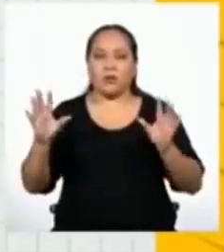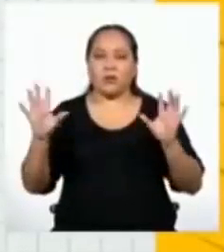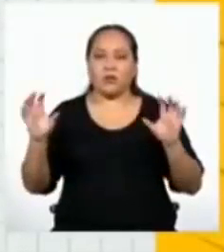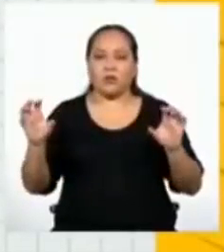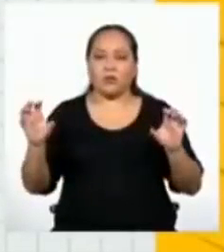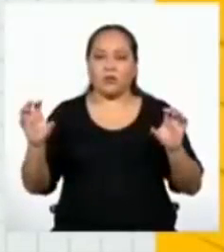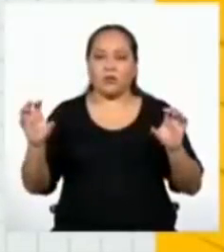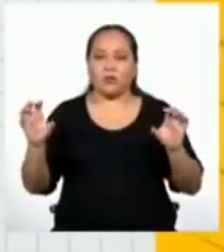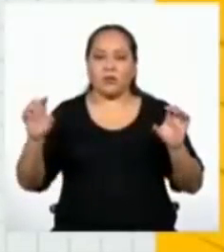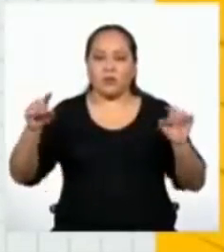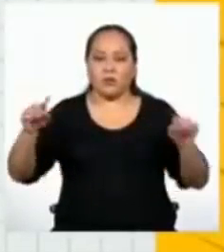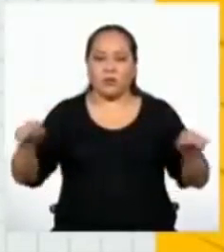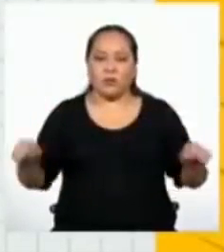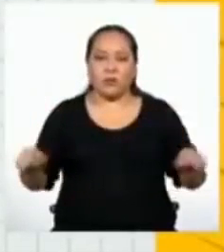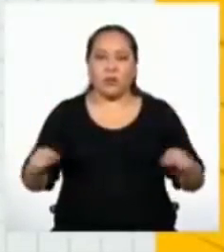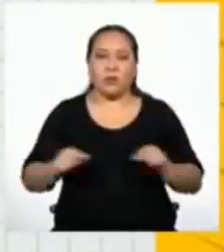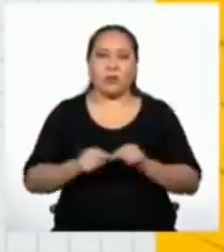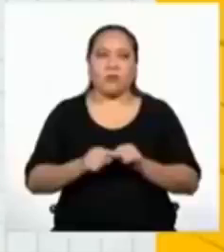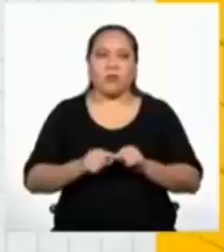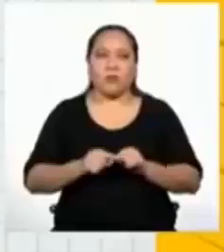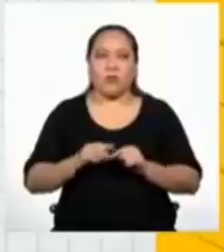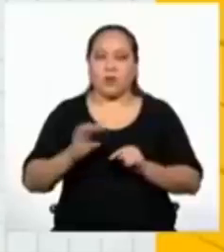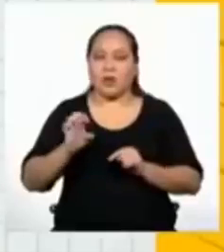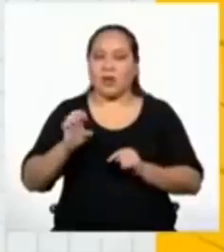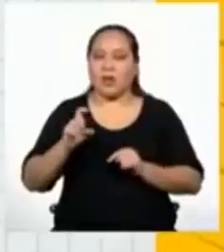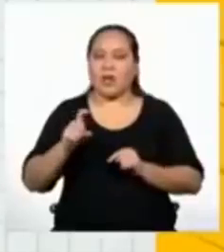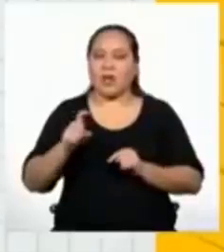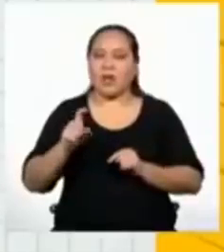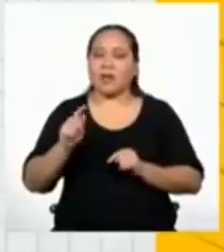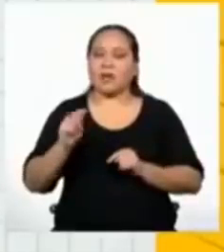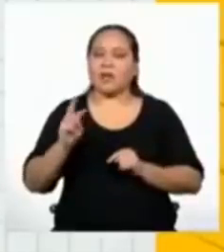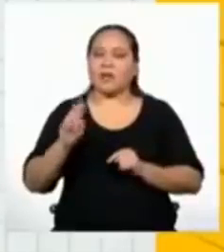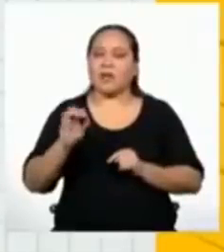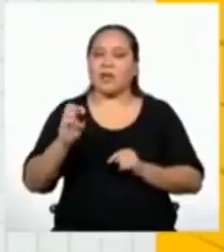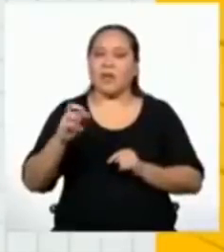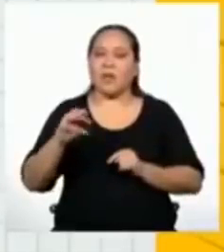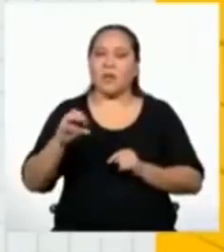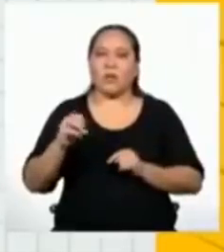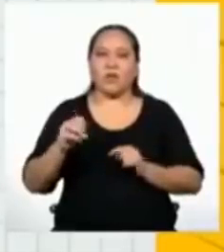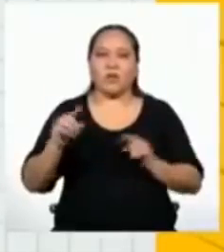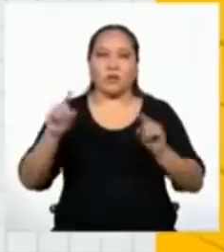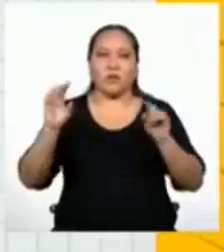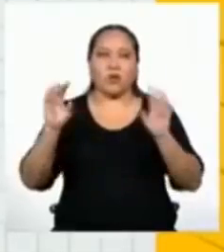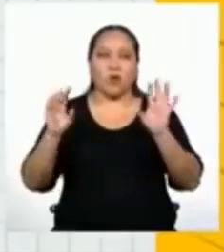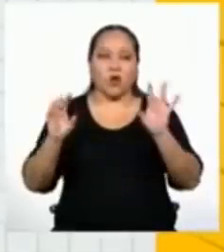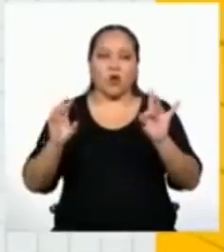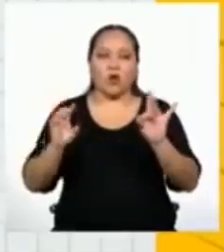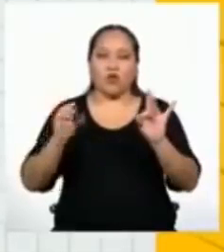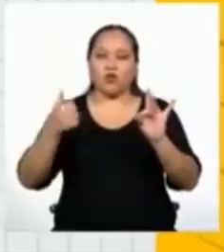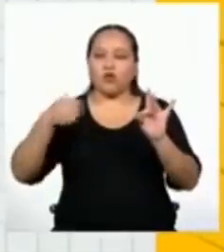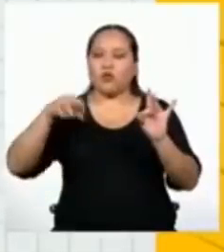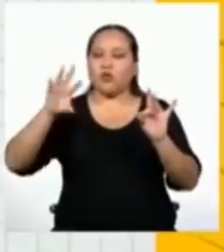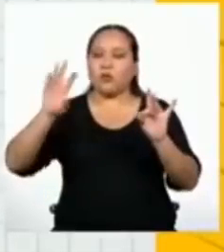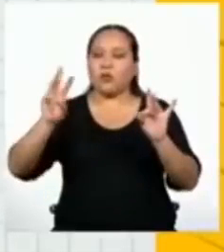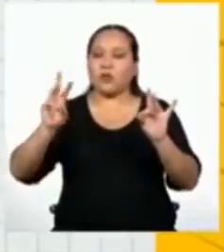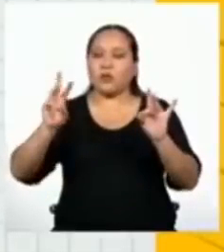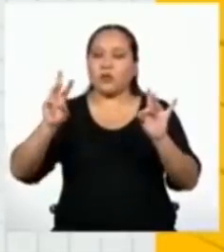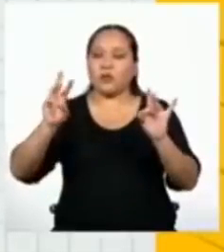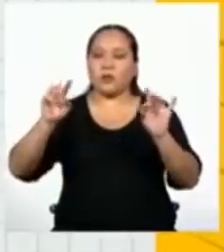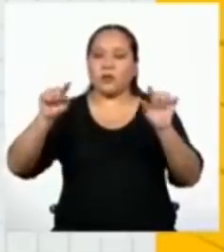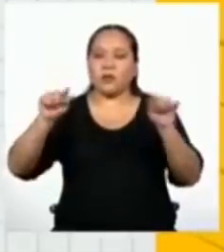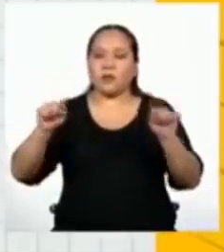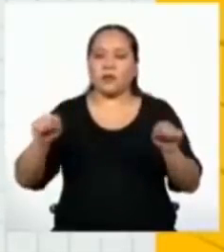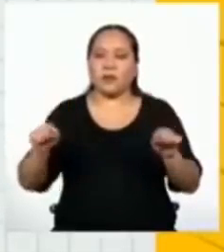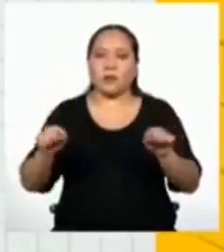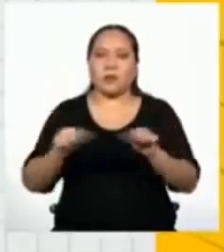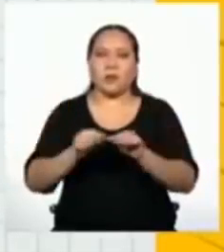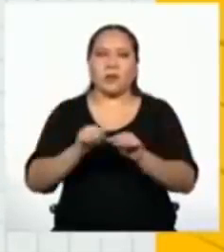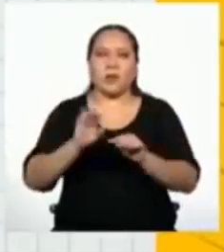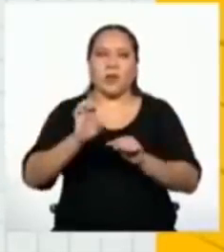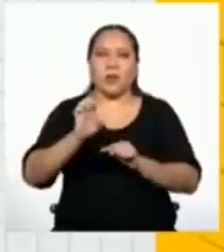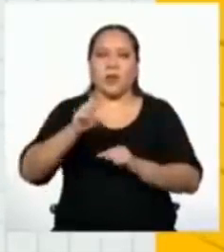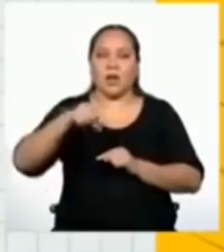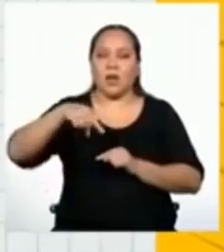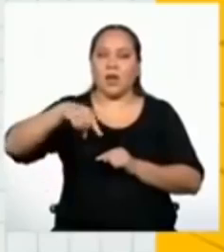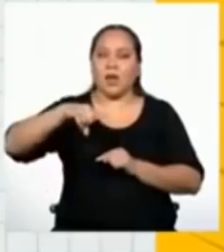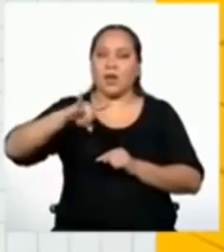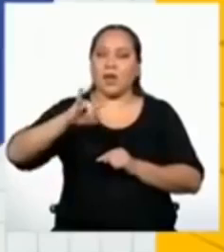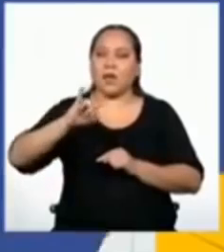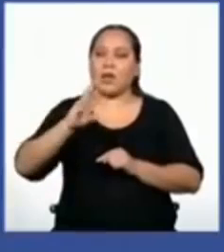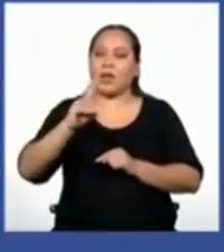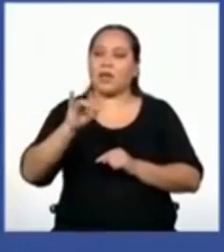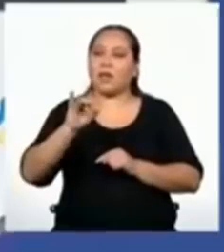a los extremos y que también son equidistantes. El ocho y el dieciséis son los términos equidistantes.